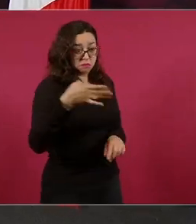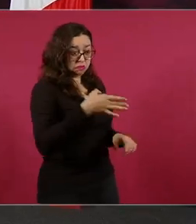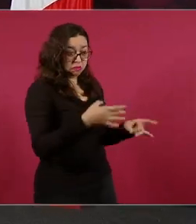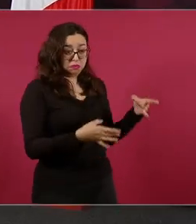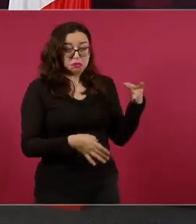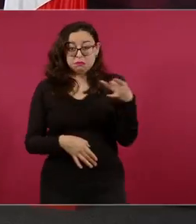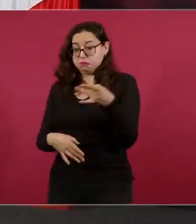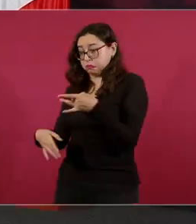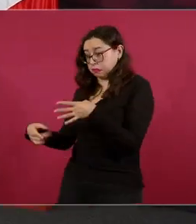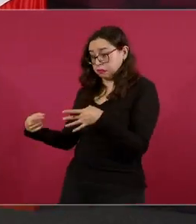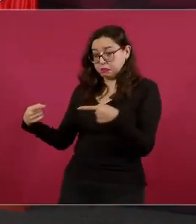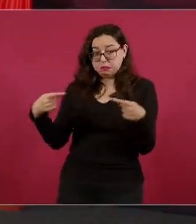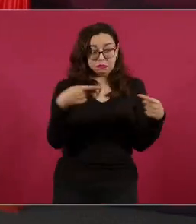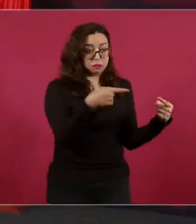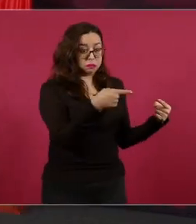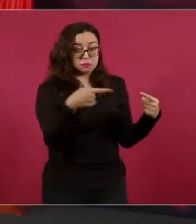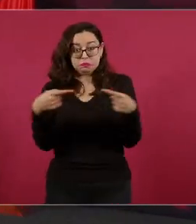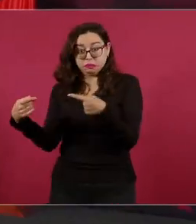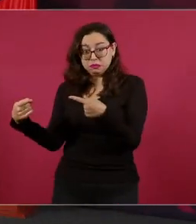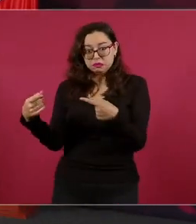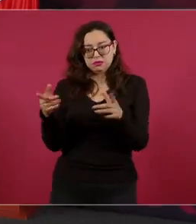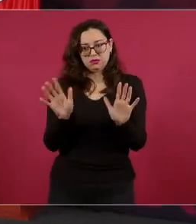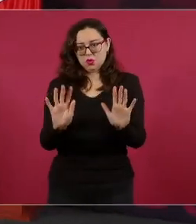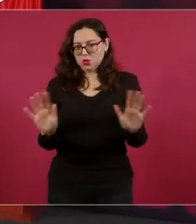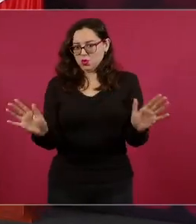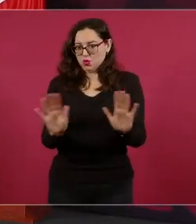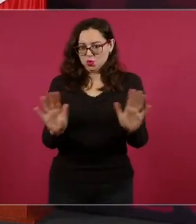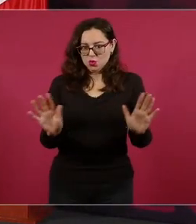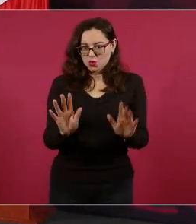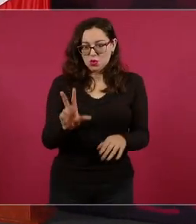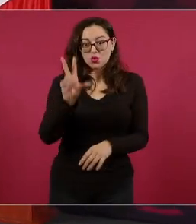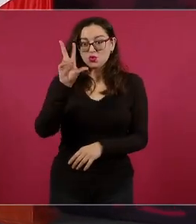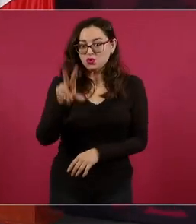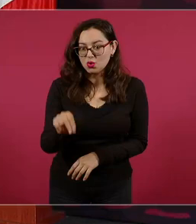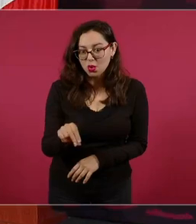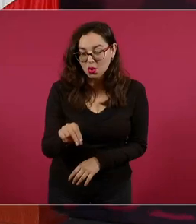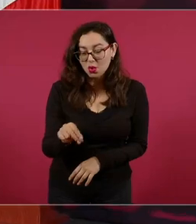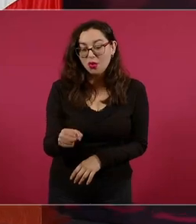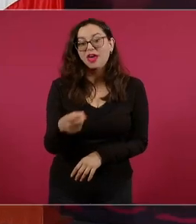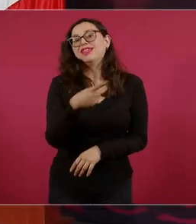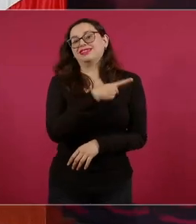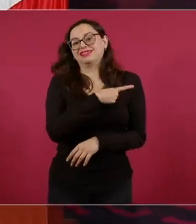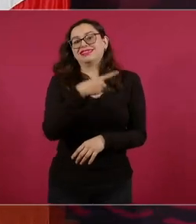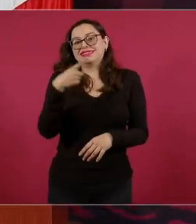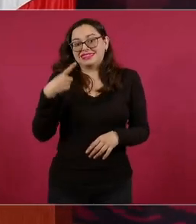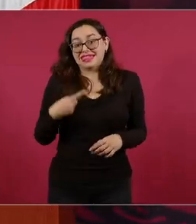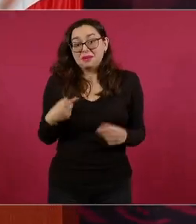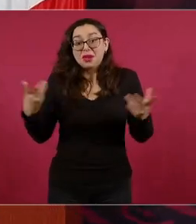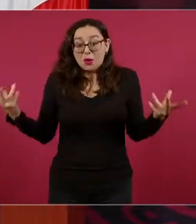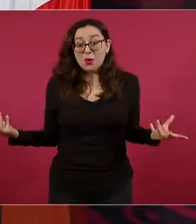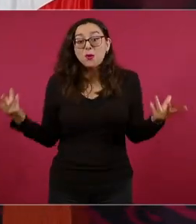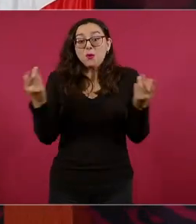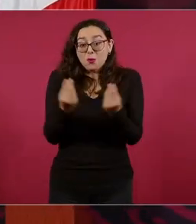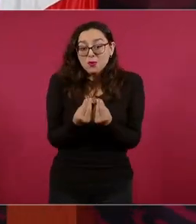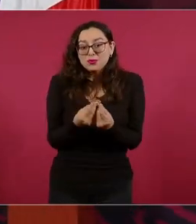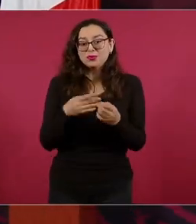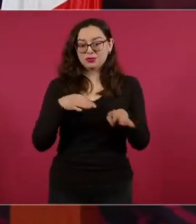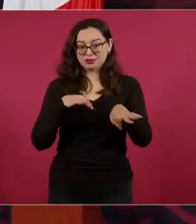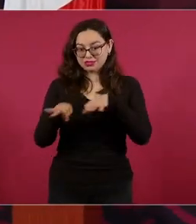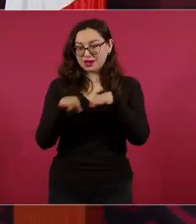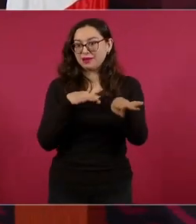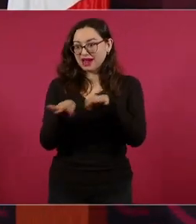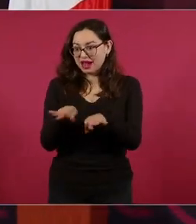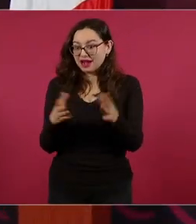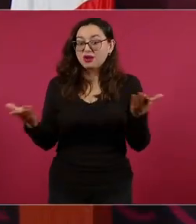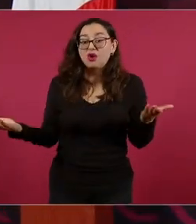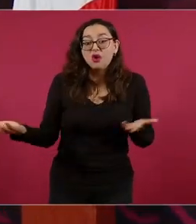incluso, por razones de Estado, una colaboración entre los